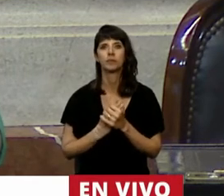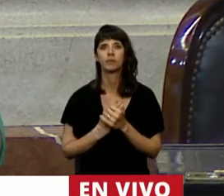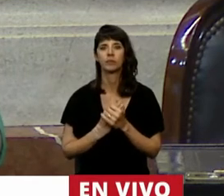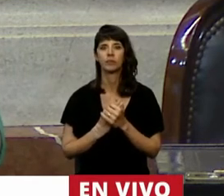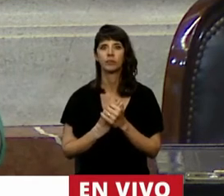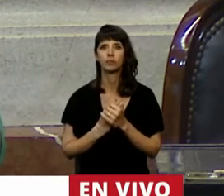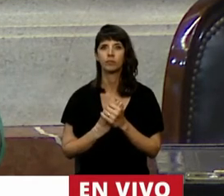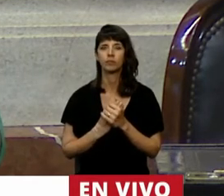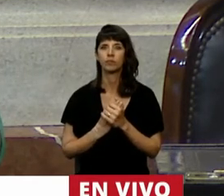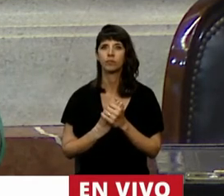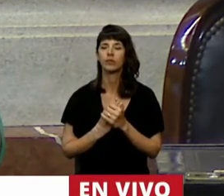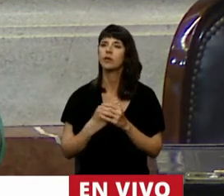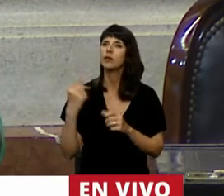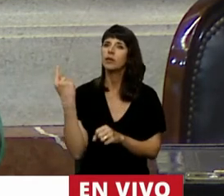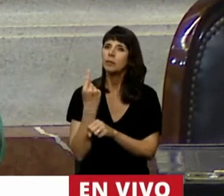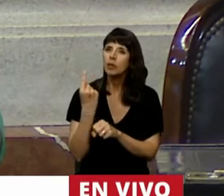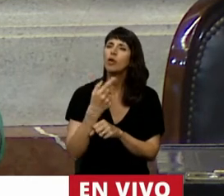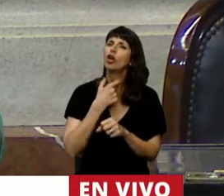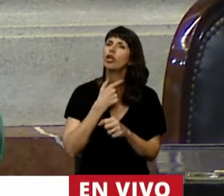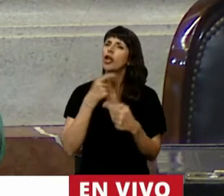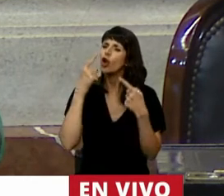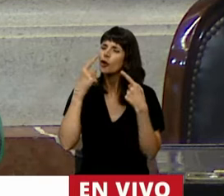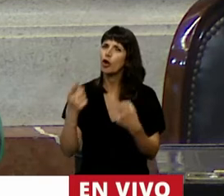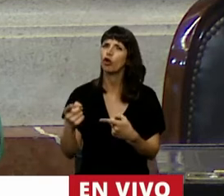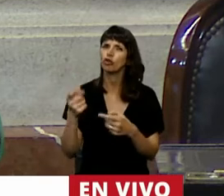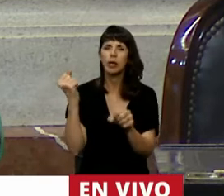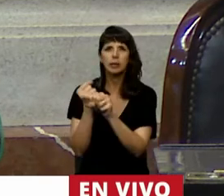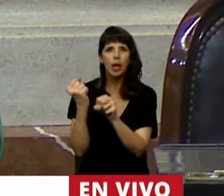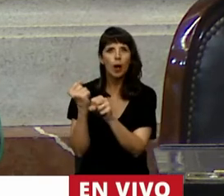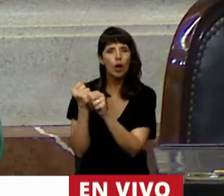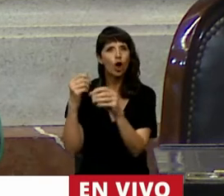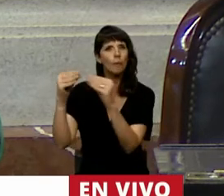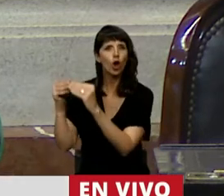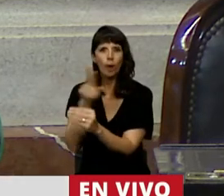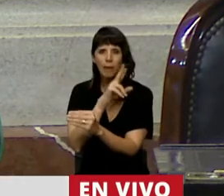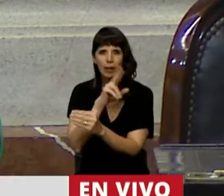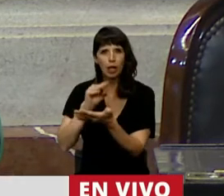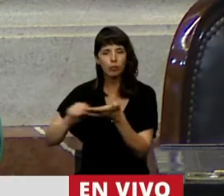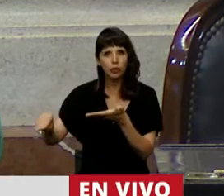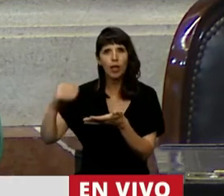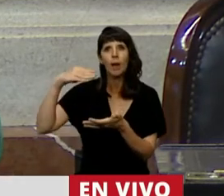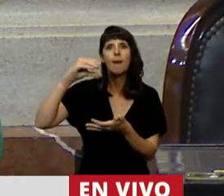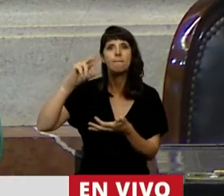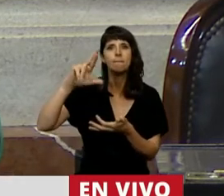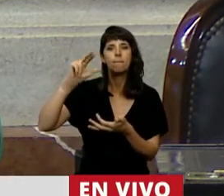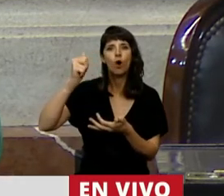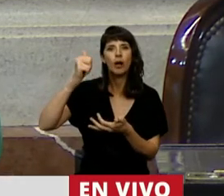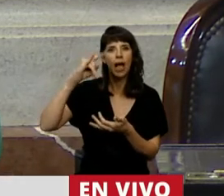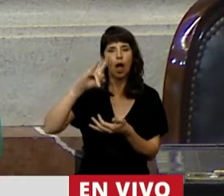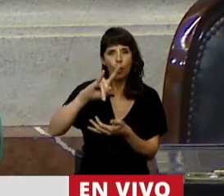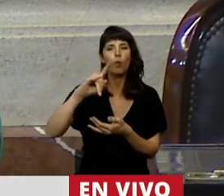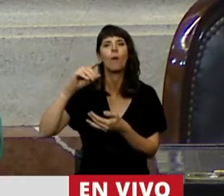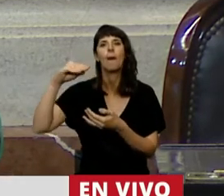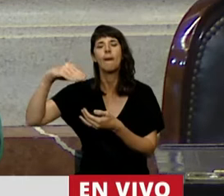En primer lugar, quiero reconocer el trabajo de mis compañeras diputadas Cecilia Moró, Mónica Macha, Carito